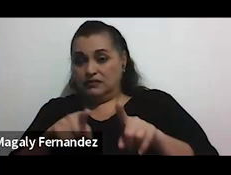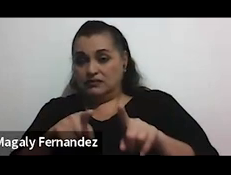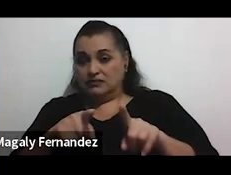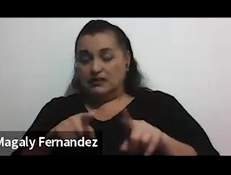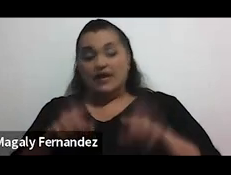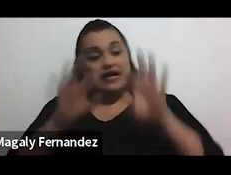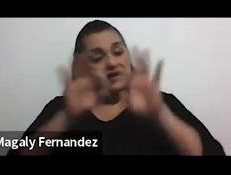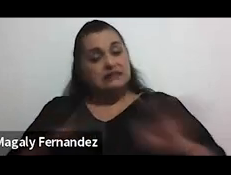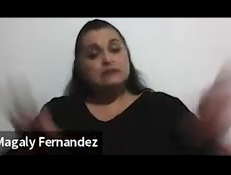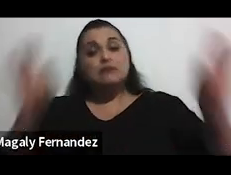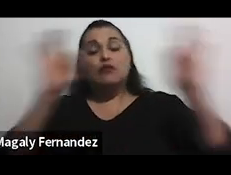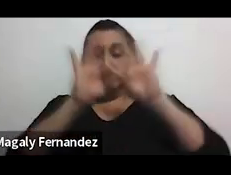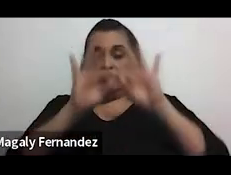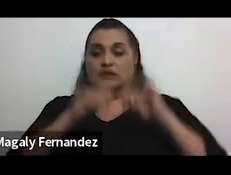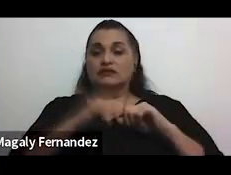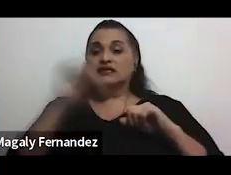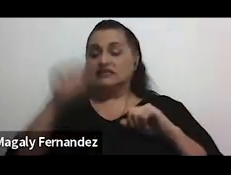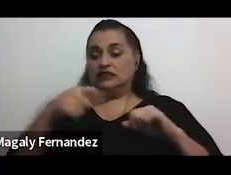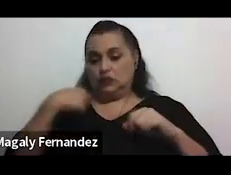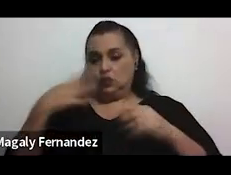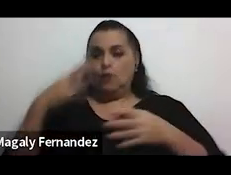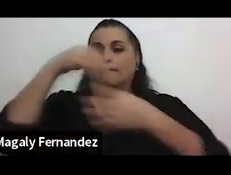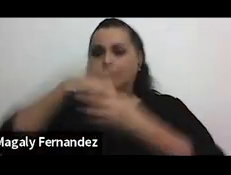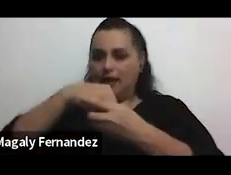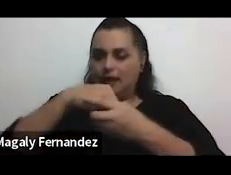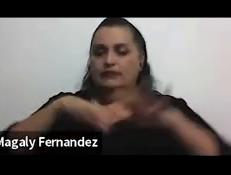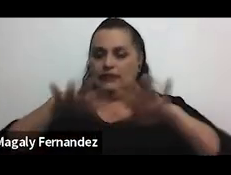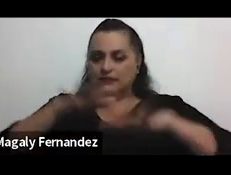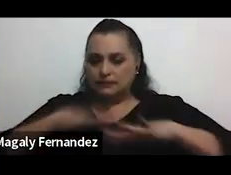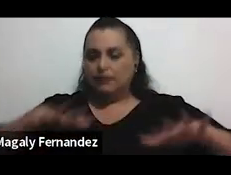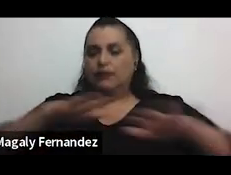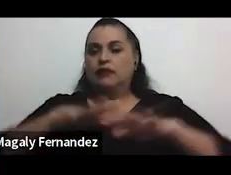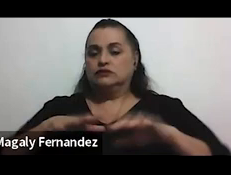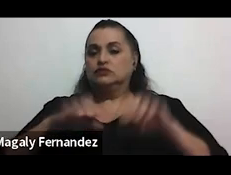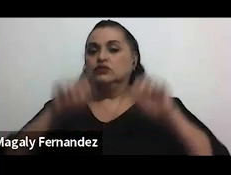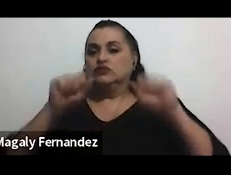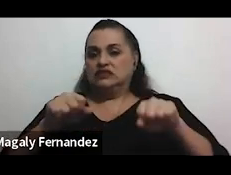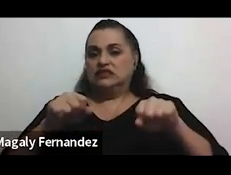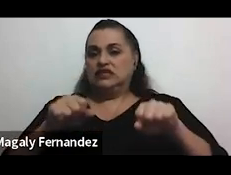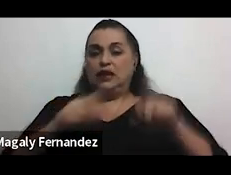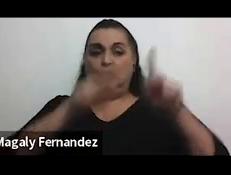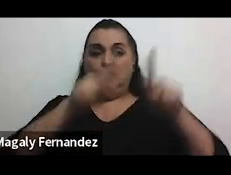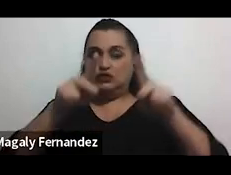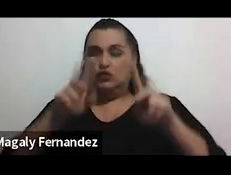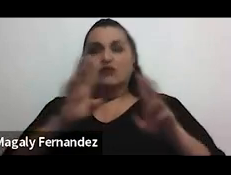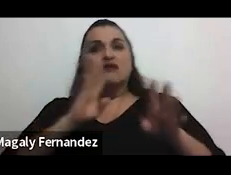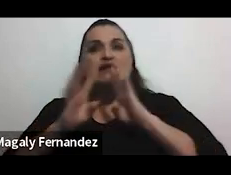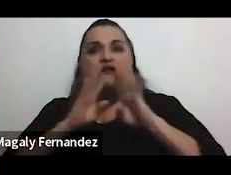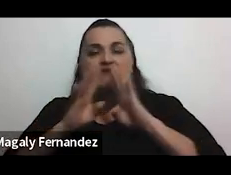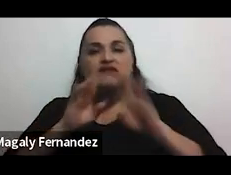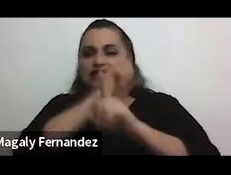es bien importante ser parte de espacios donde se colectivicen estas situaciones donde